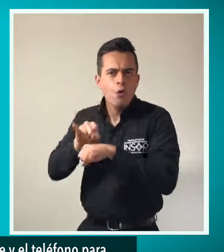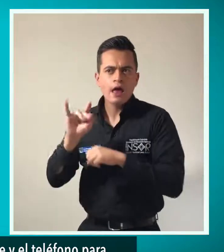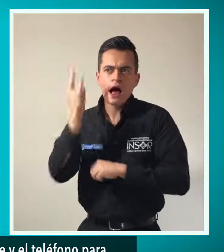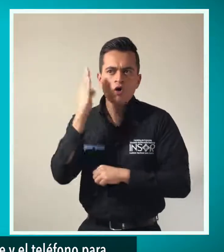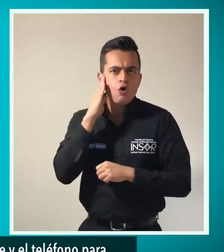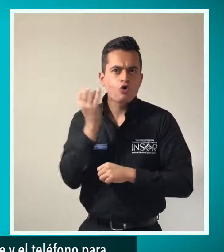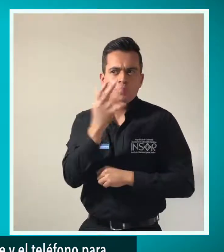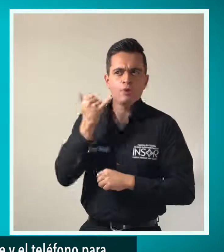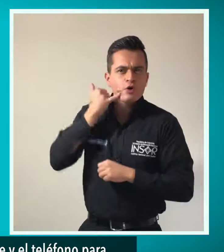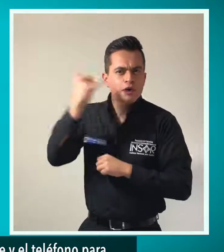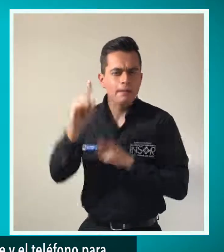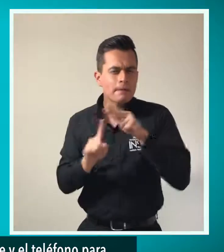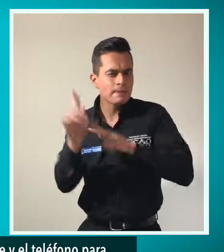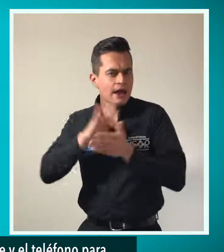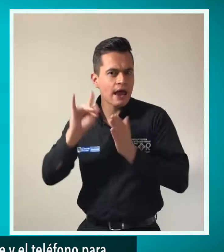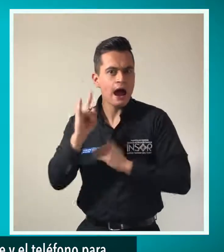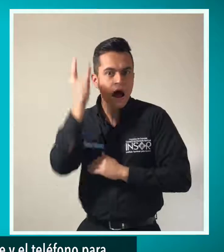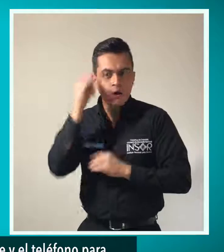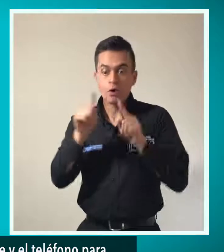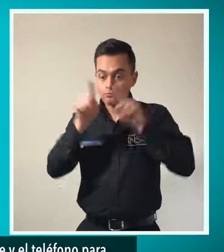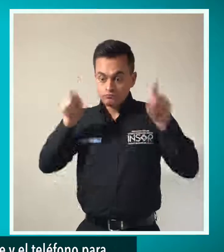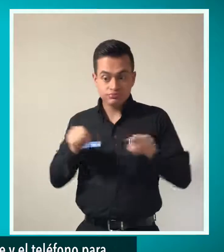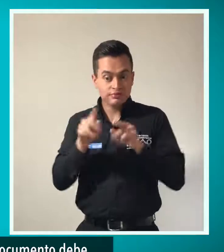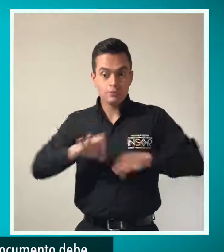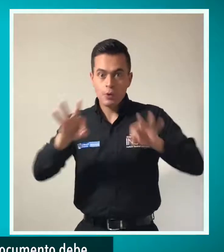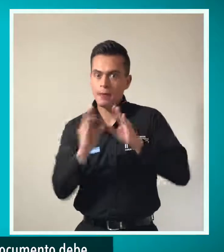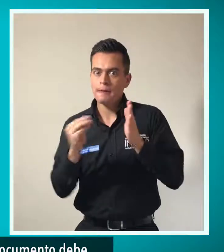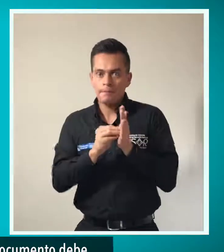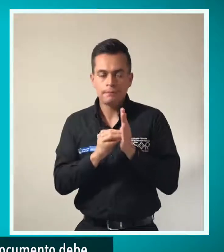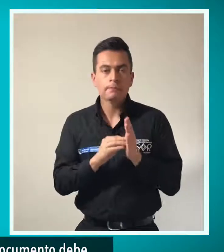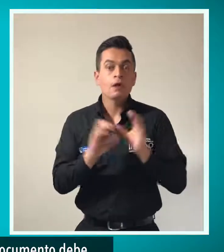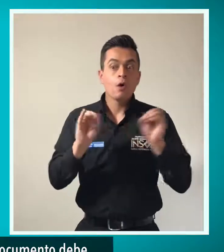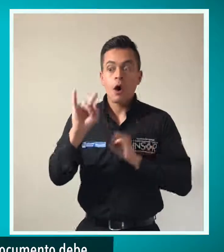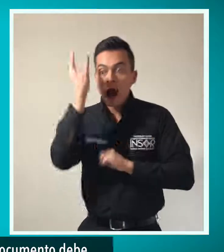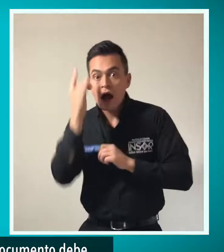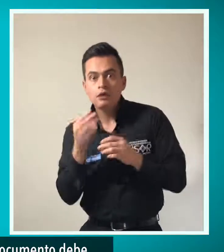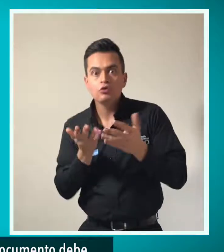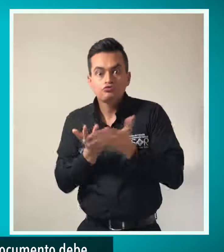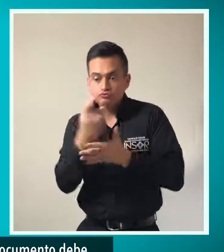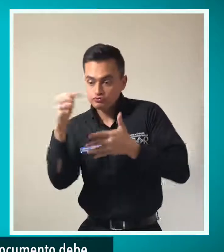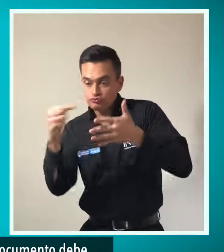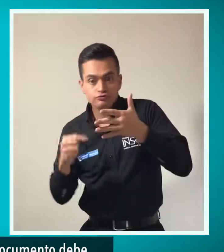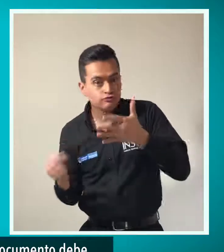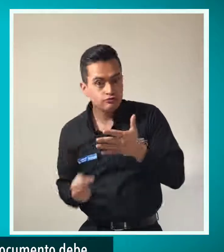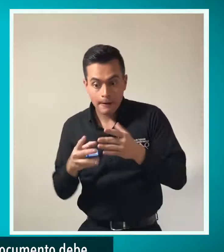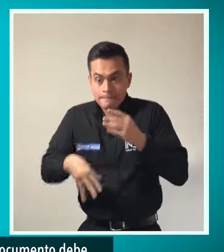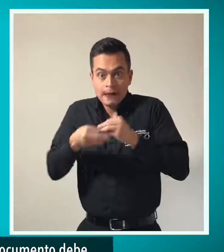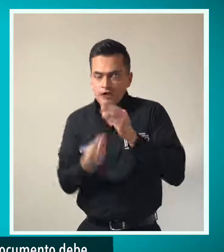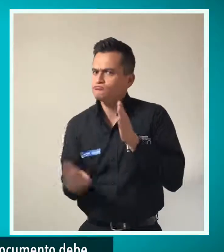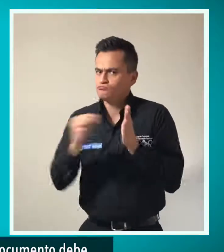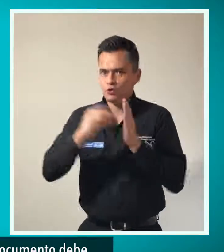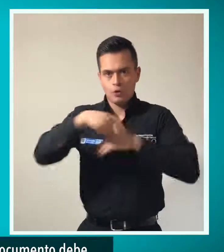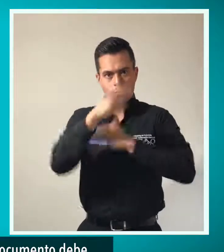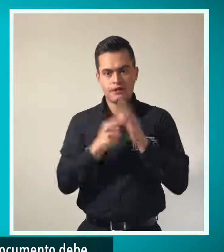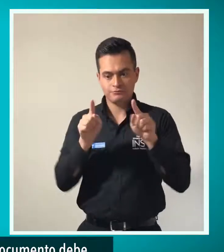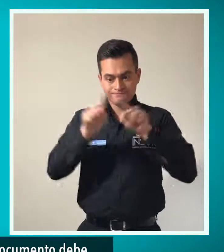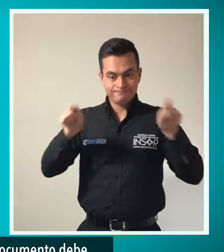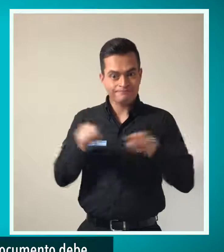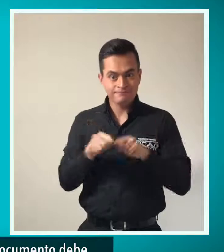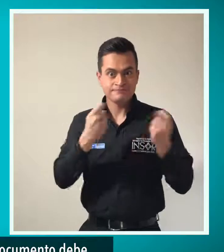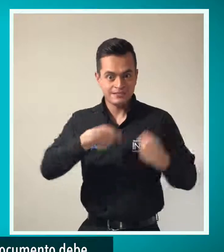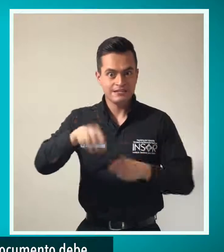teléfono para comunicarse en caso de una situación de emergencia. Si considera que ese documento debe contener precauciones específicas,